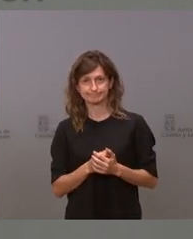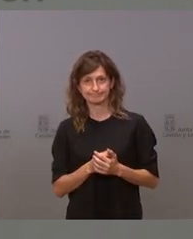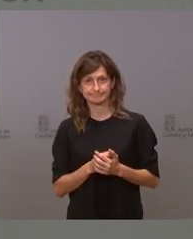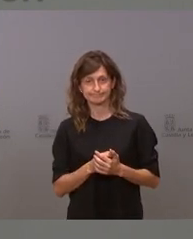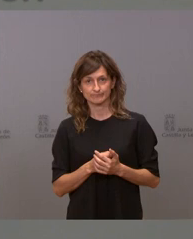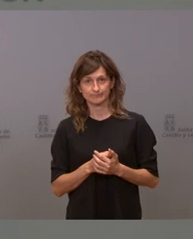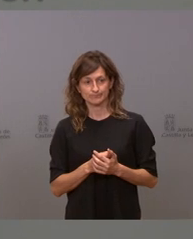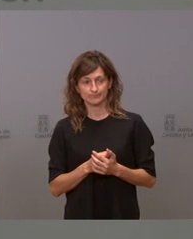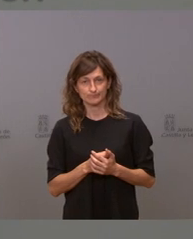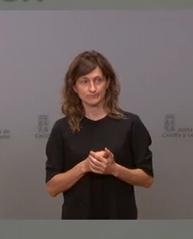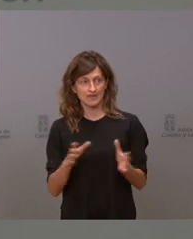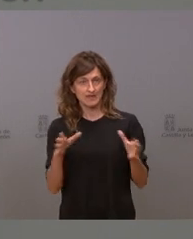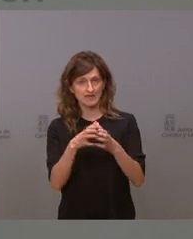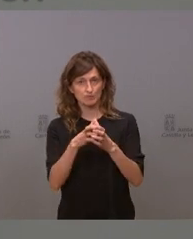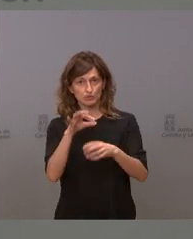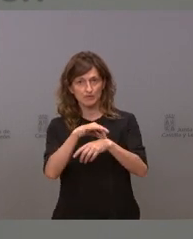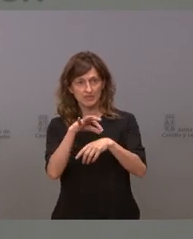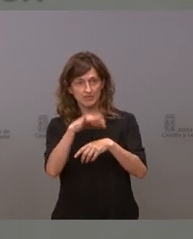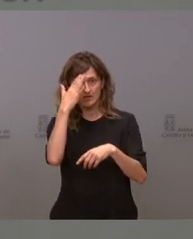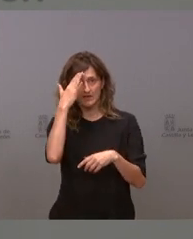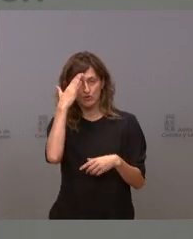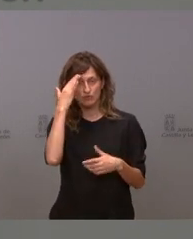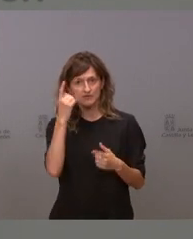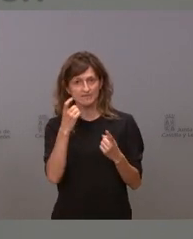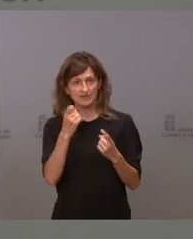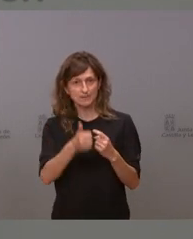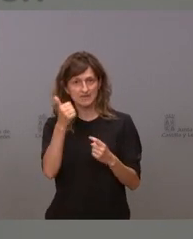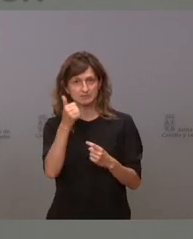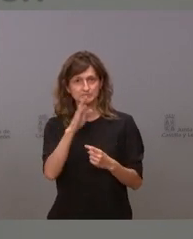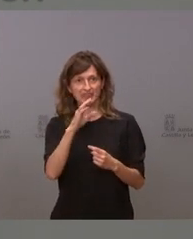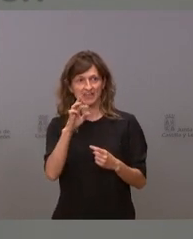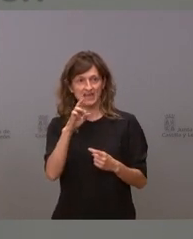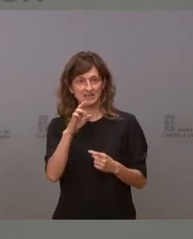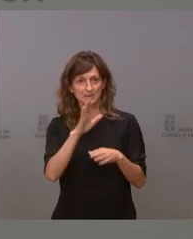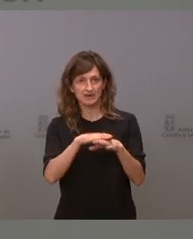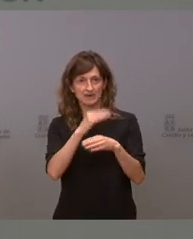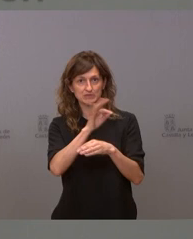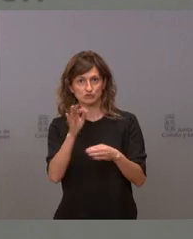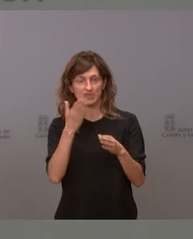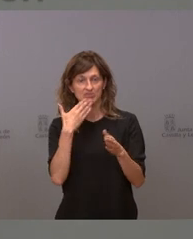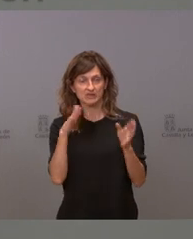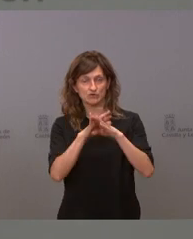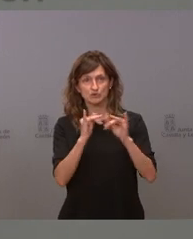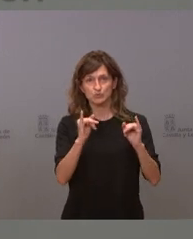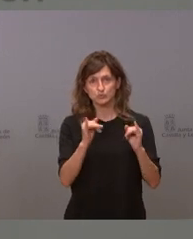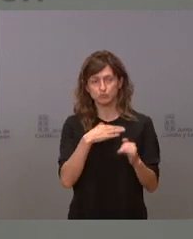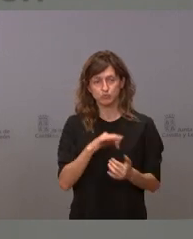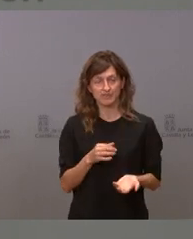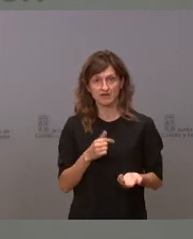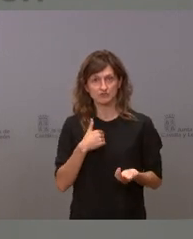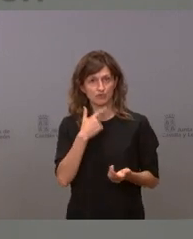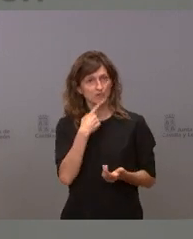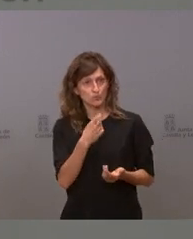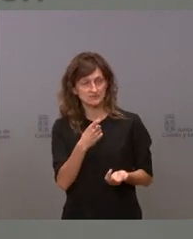a los equipos de atención primaria que estamos a hacer más PCR para que la gente pueda salir a la ciudad nocturna yo he de